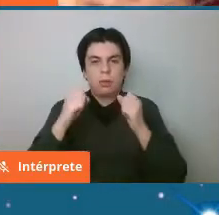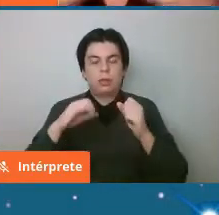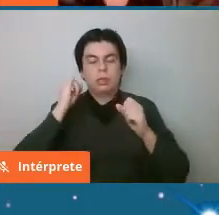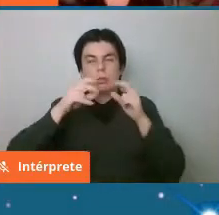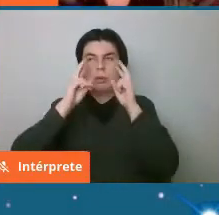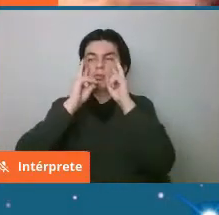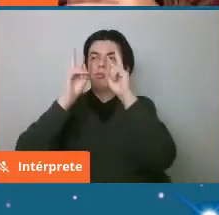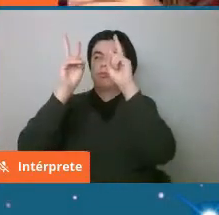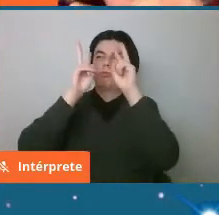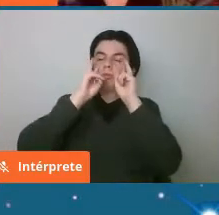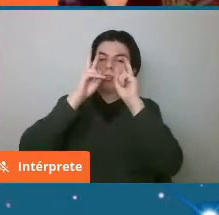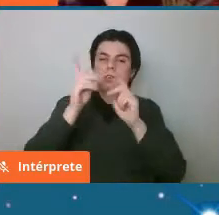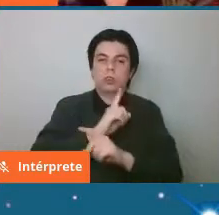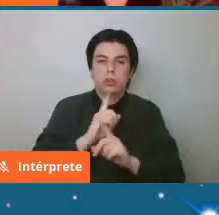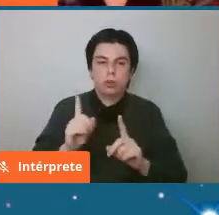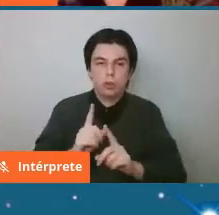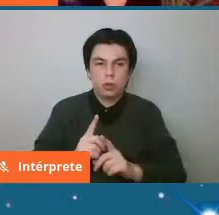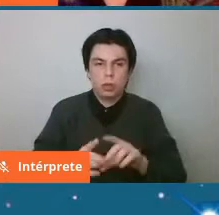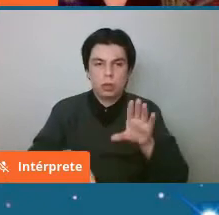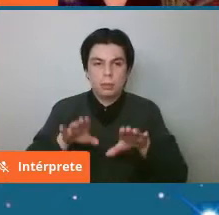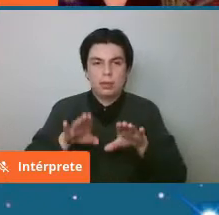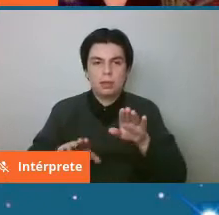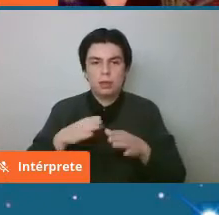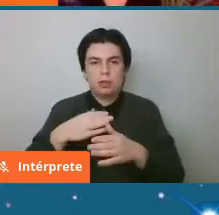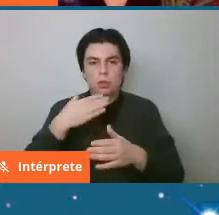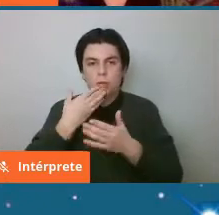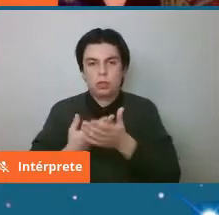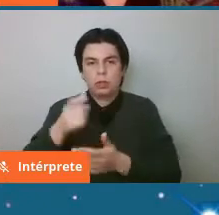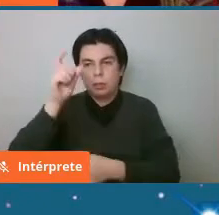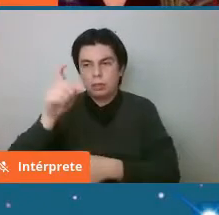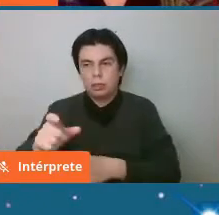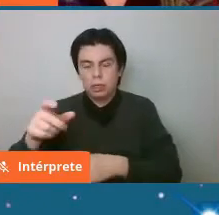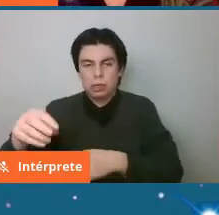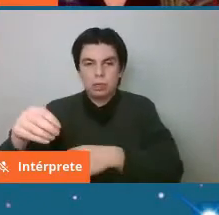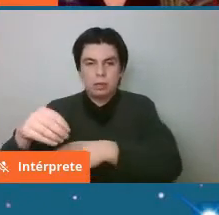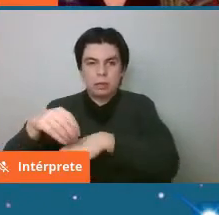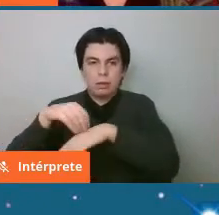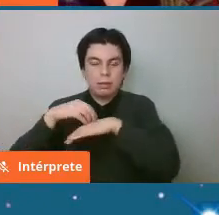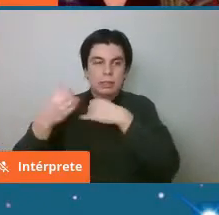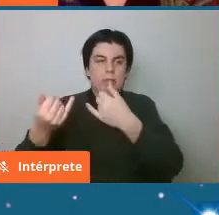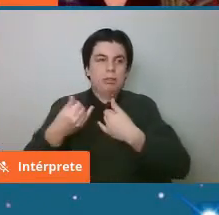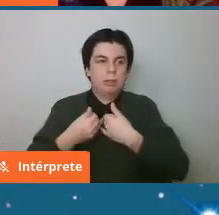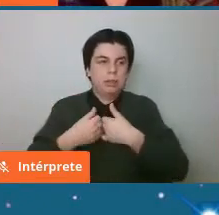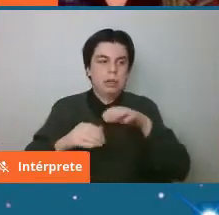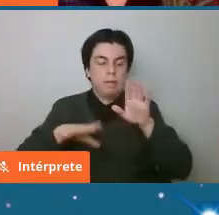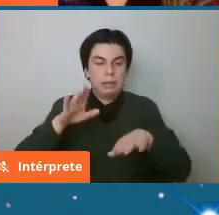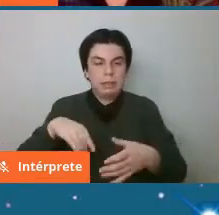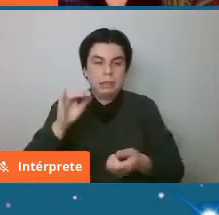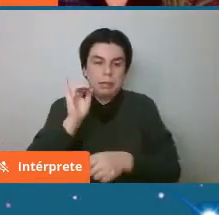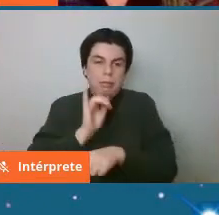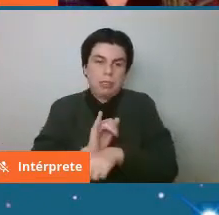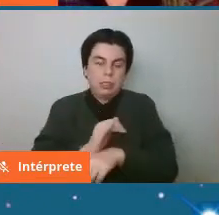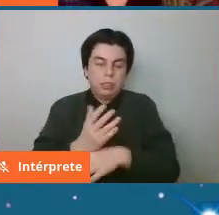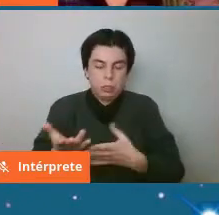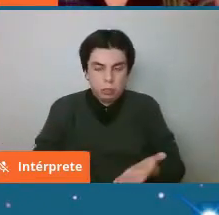todo el tiempo y no estar dependiendo de la gente que nos dice a veces algunas informaciones que no son reales